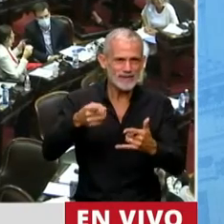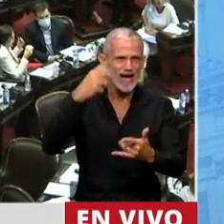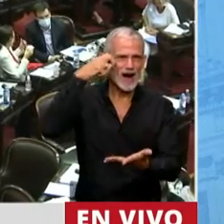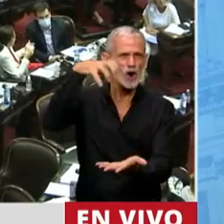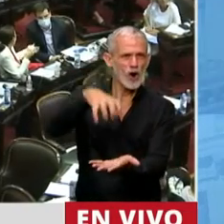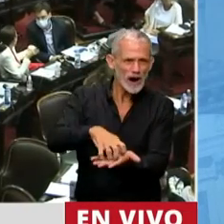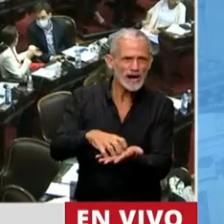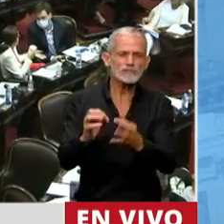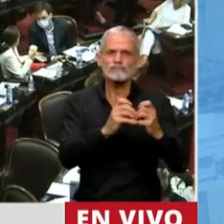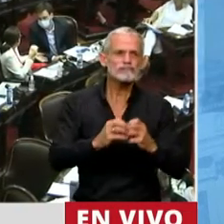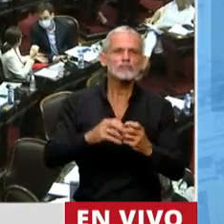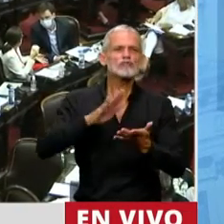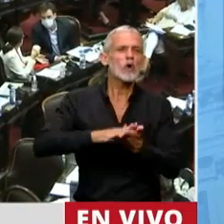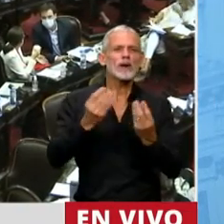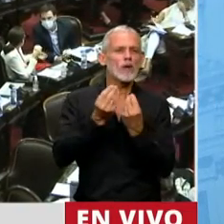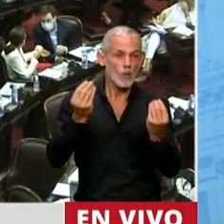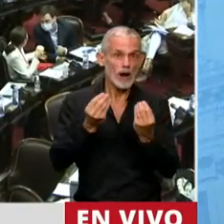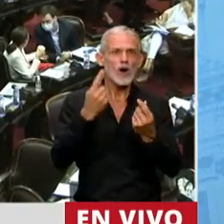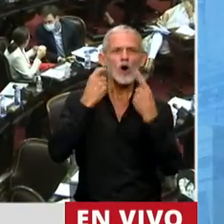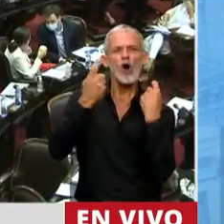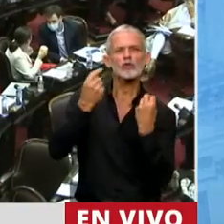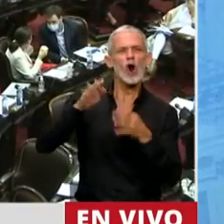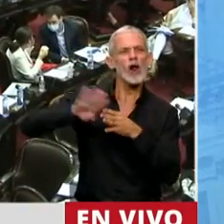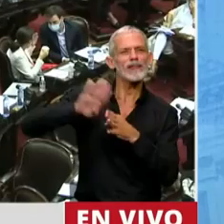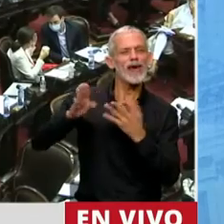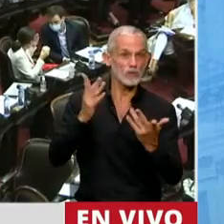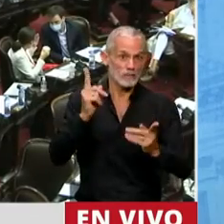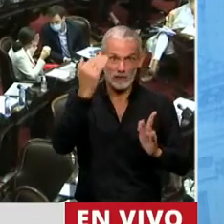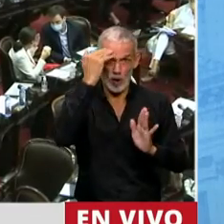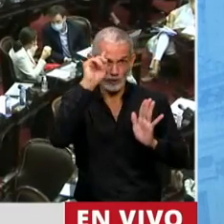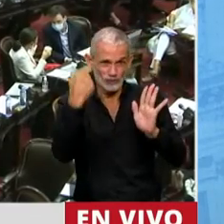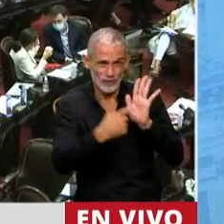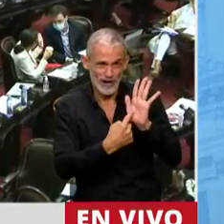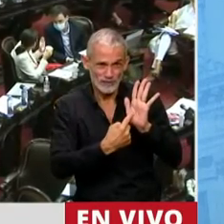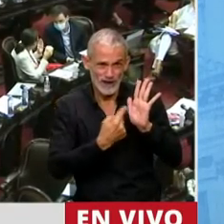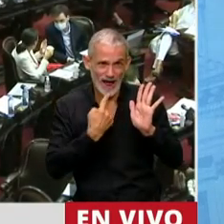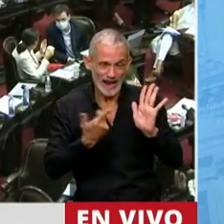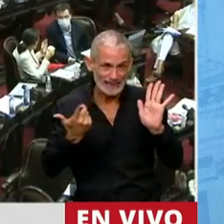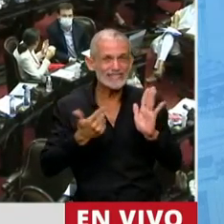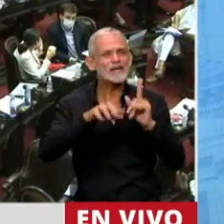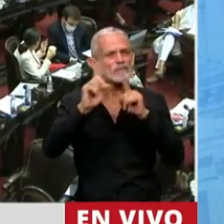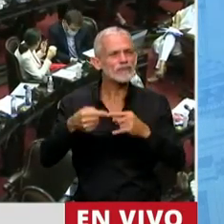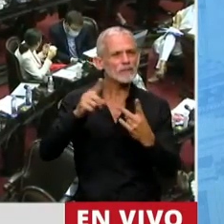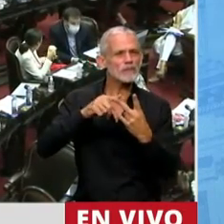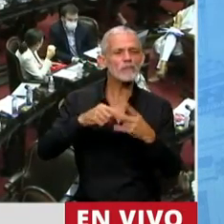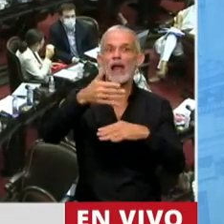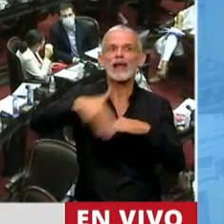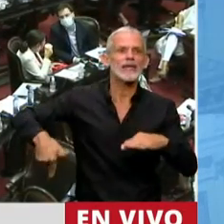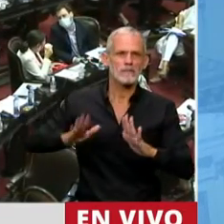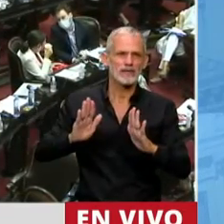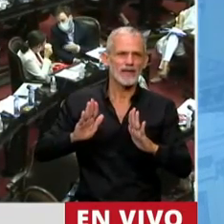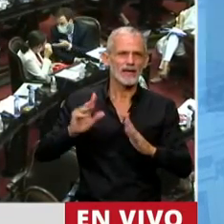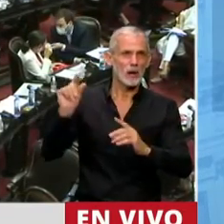ejercer plenamente sus funciones específicas en cuanto a control de la deuda, como lo fija la Constitución. Y por otro lado, de fijar limitaciones